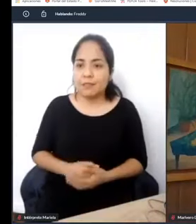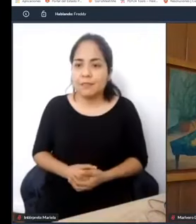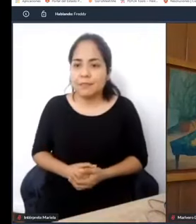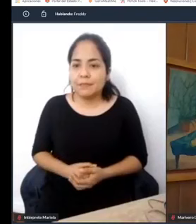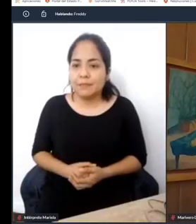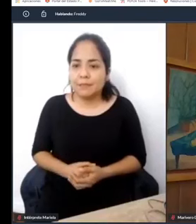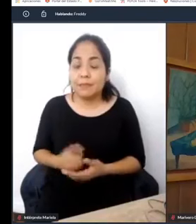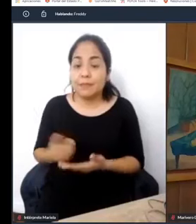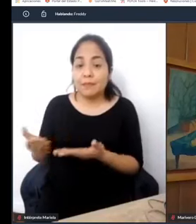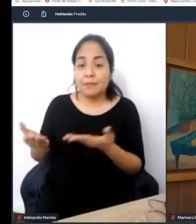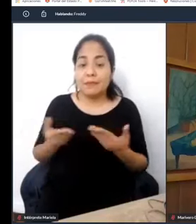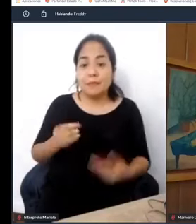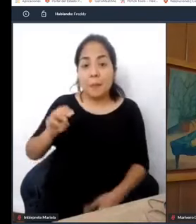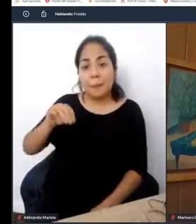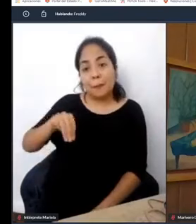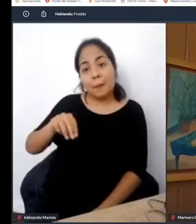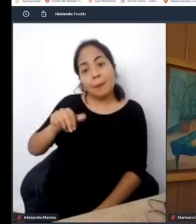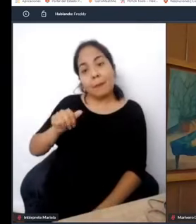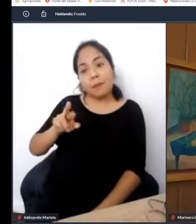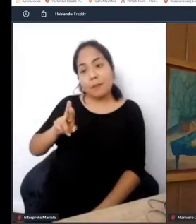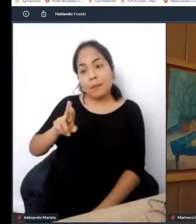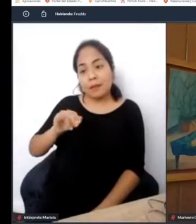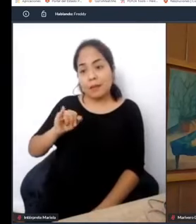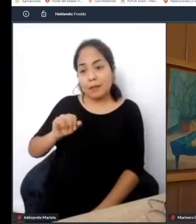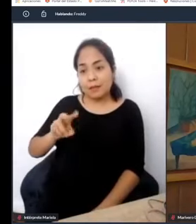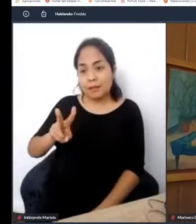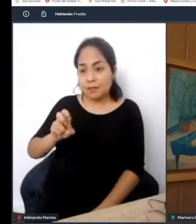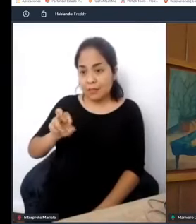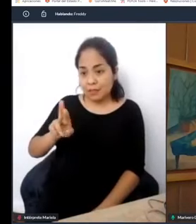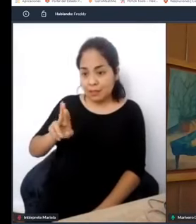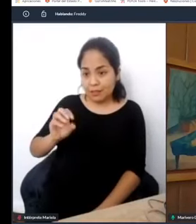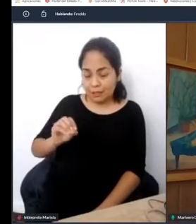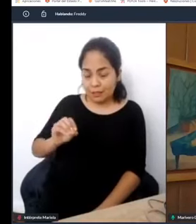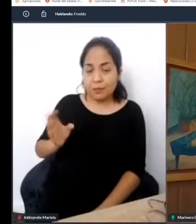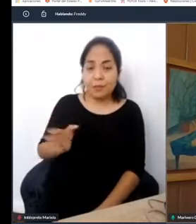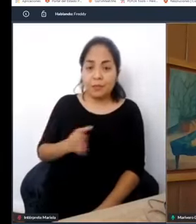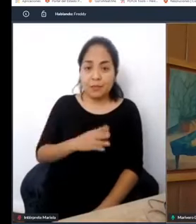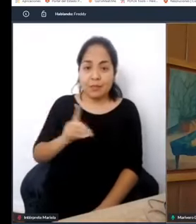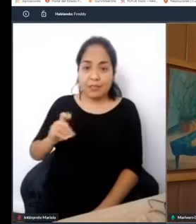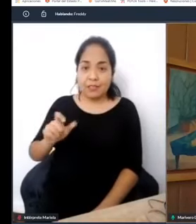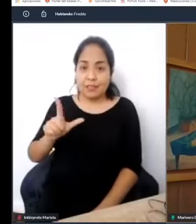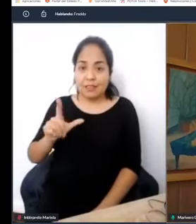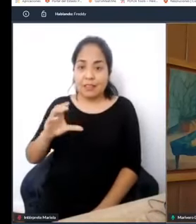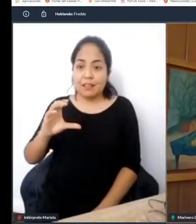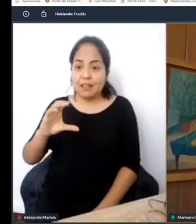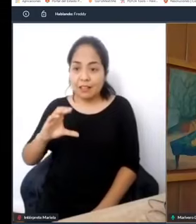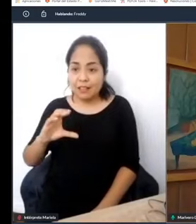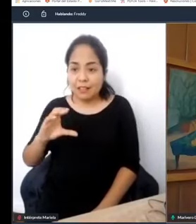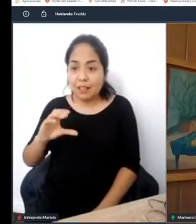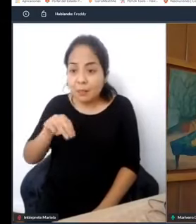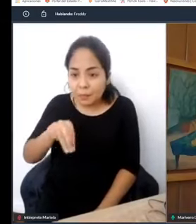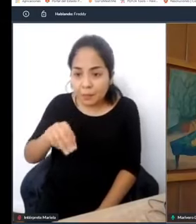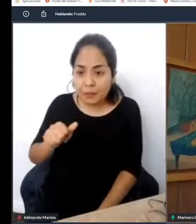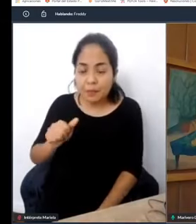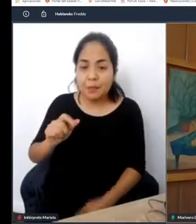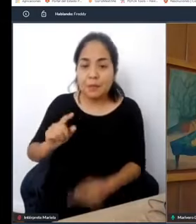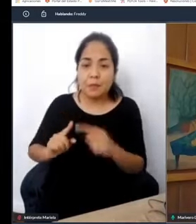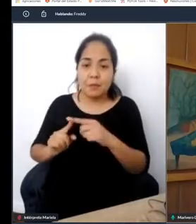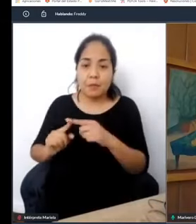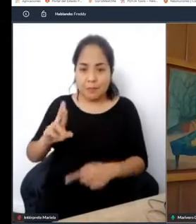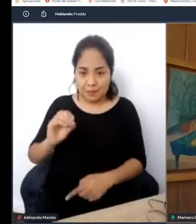Marivero del Mastro. Marivero, ¿cómo estás? Muy buenas tardes. Bienvenida. Adelante. 15 minutos de exposición.